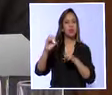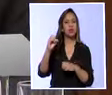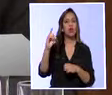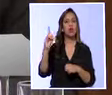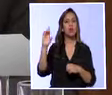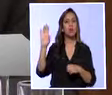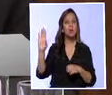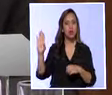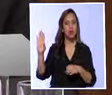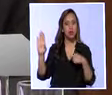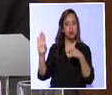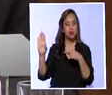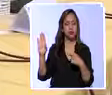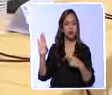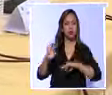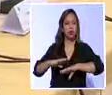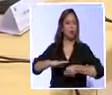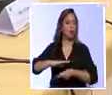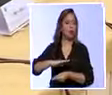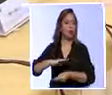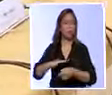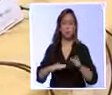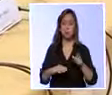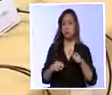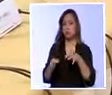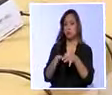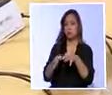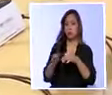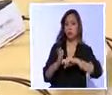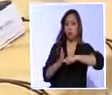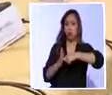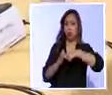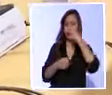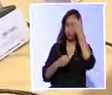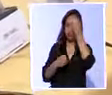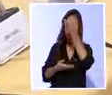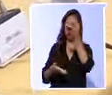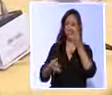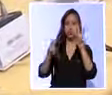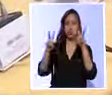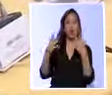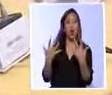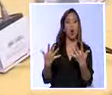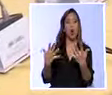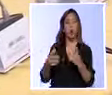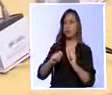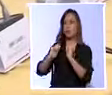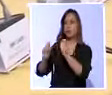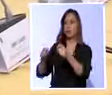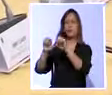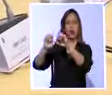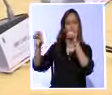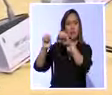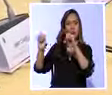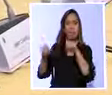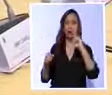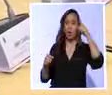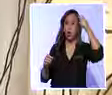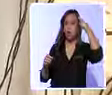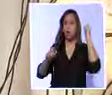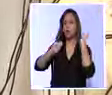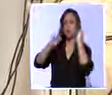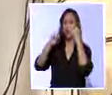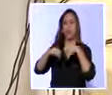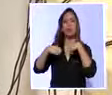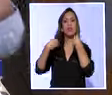Explicó que en su momento, la Contraloría entregó informes sobre la adjudicación de obras a Odebrecht por parte del Estado ecuatoriano.